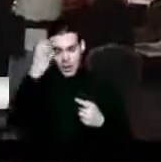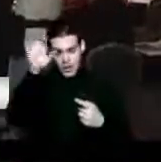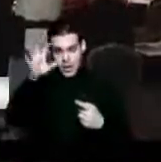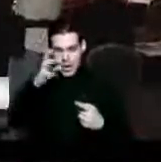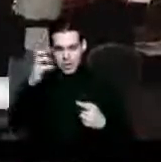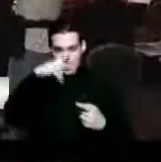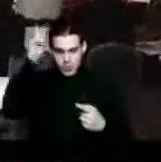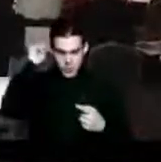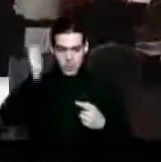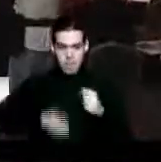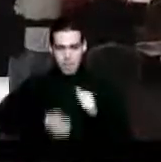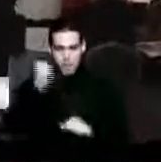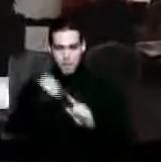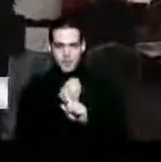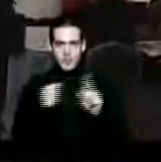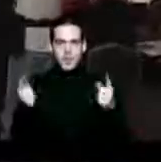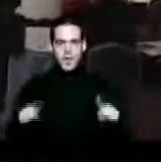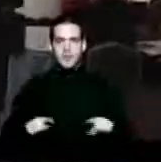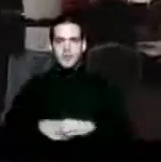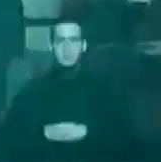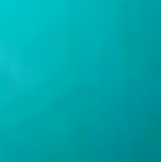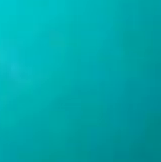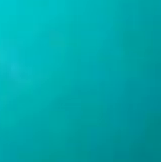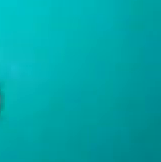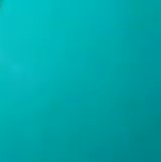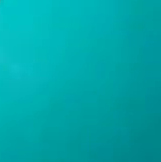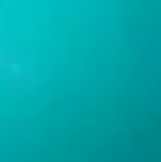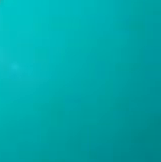Convenciones, Mayra Acevedo, Noticias 24.7.